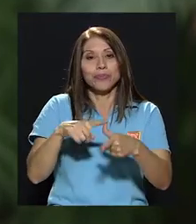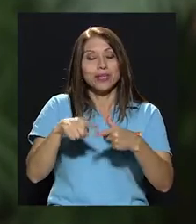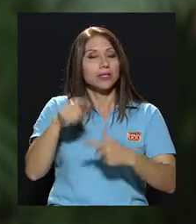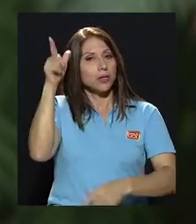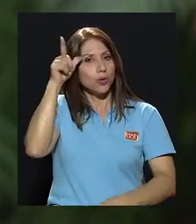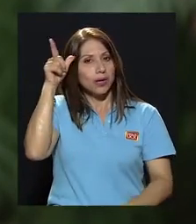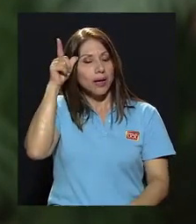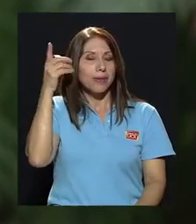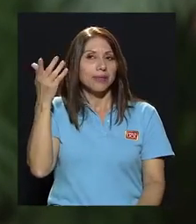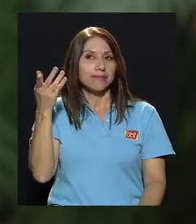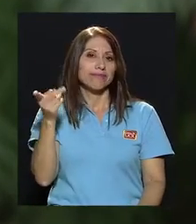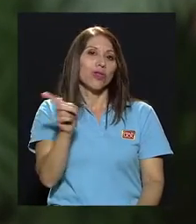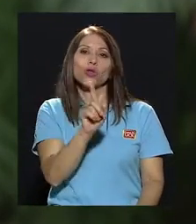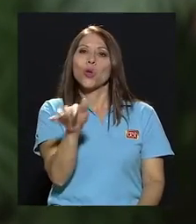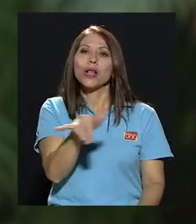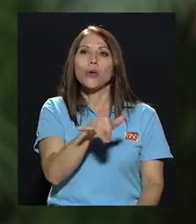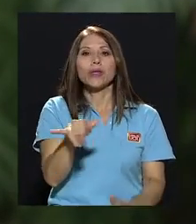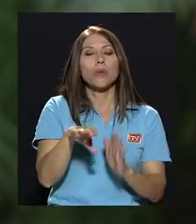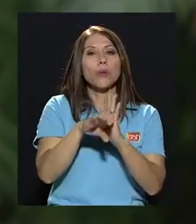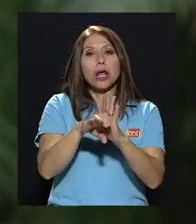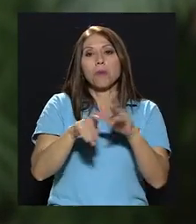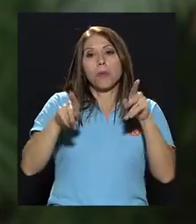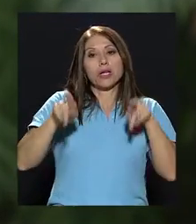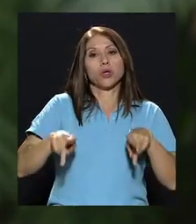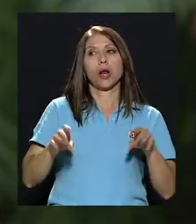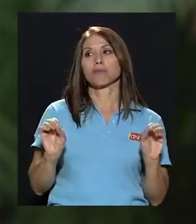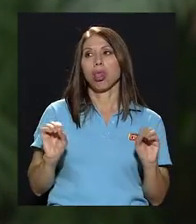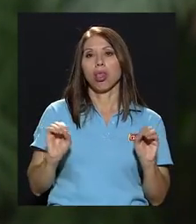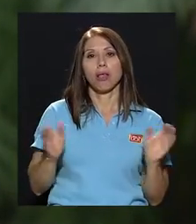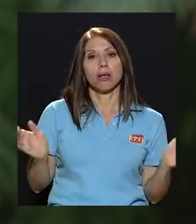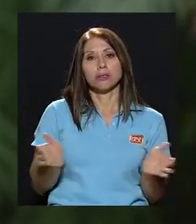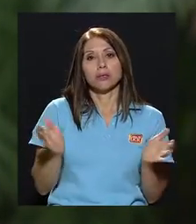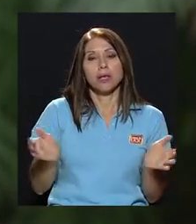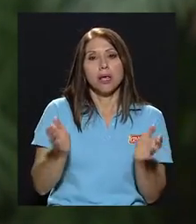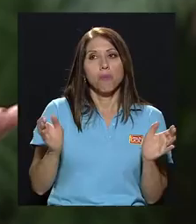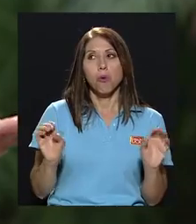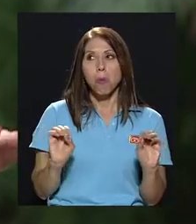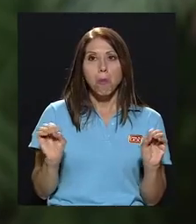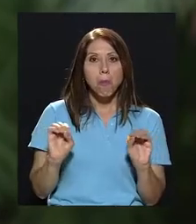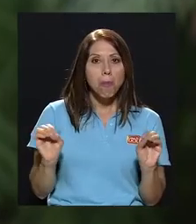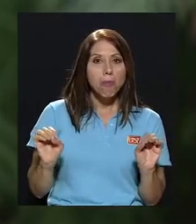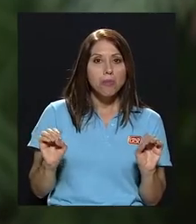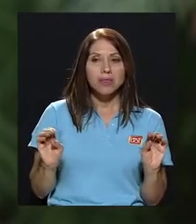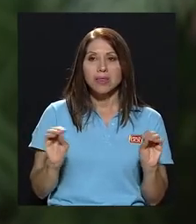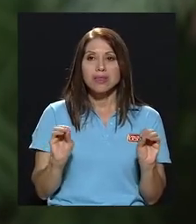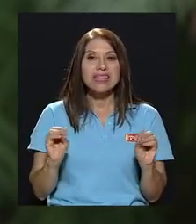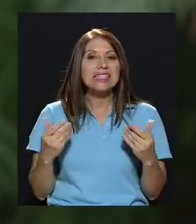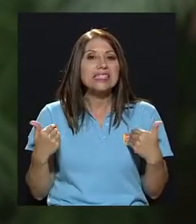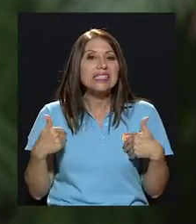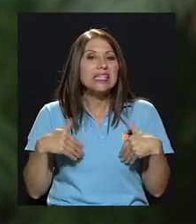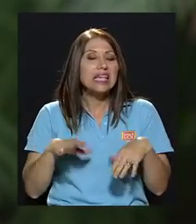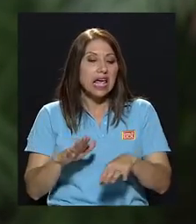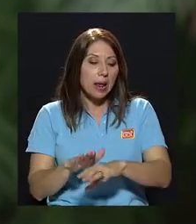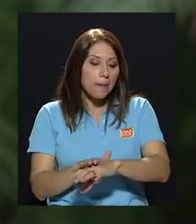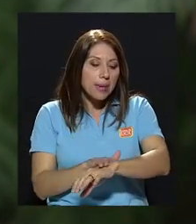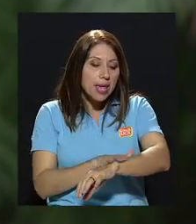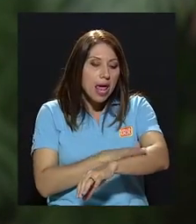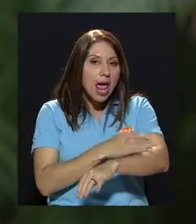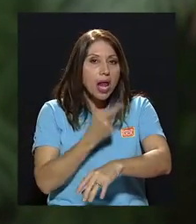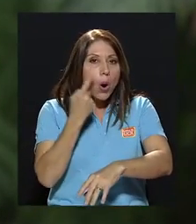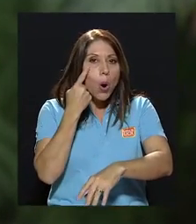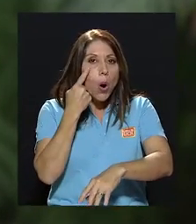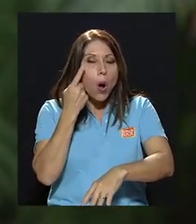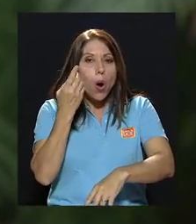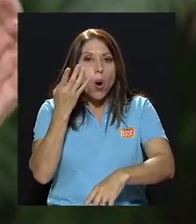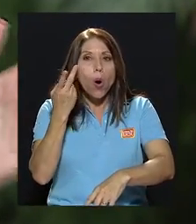no es lo mismo, digamos, no haber recibido ningún tipo de estímulo, ni siquiera en piel, en capacidad de